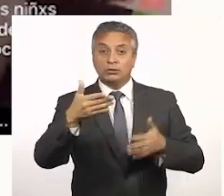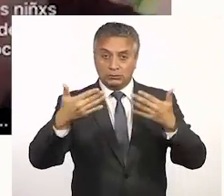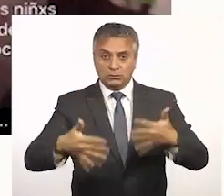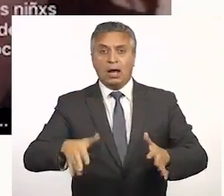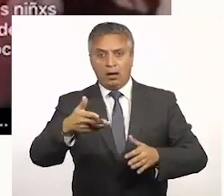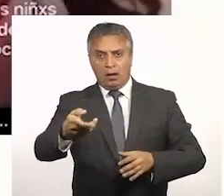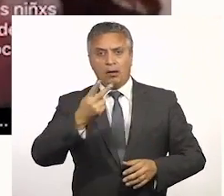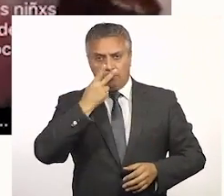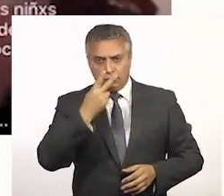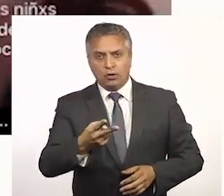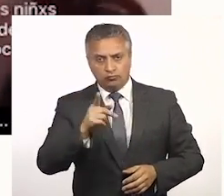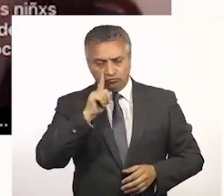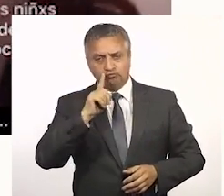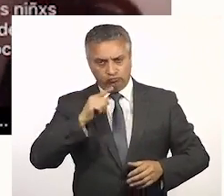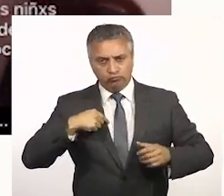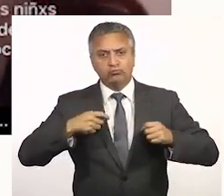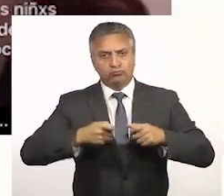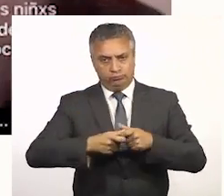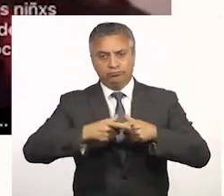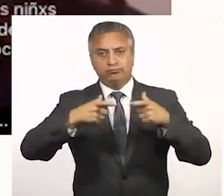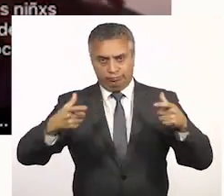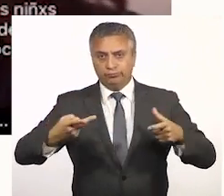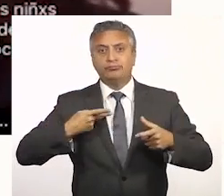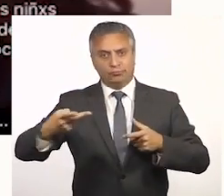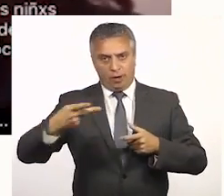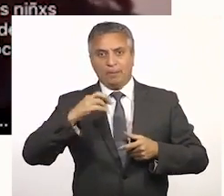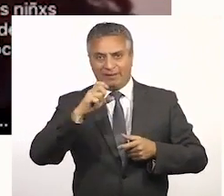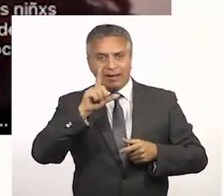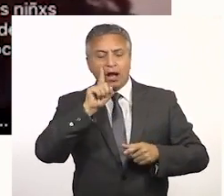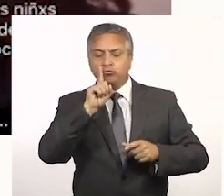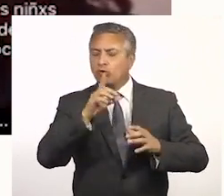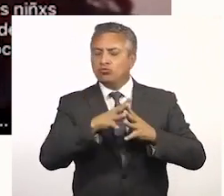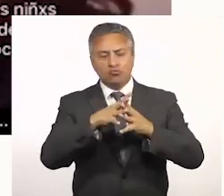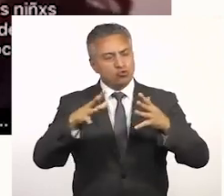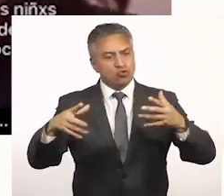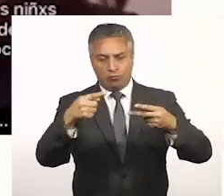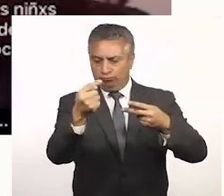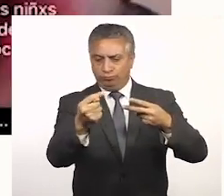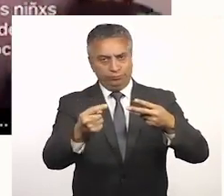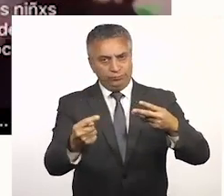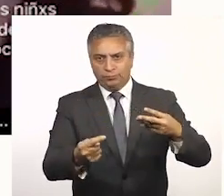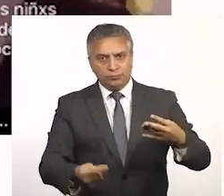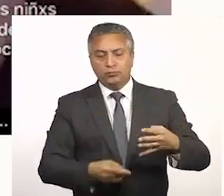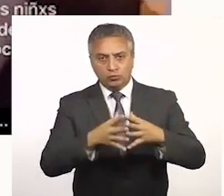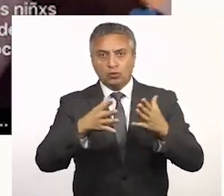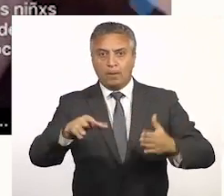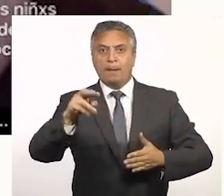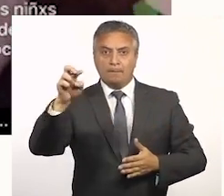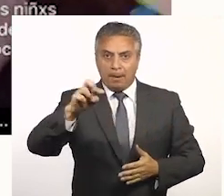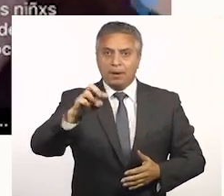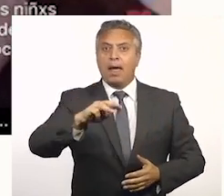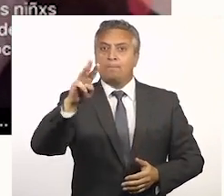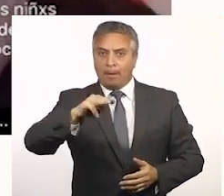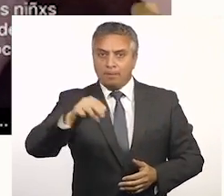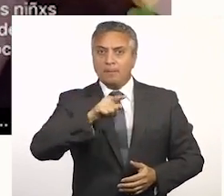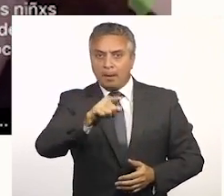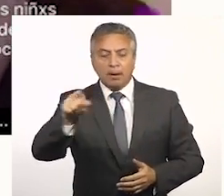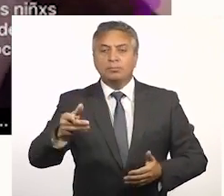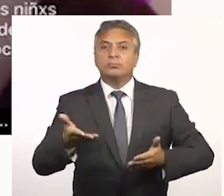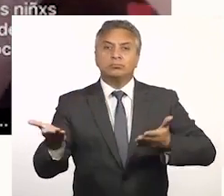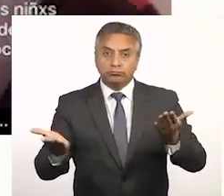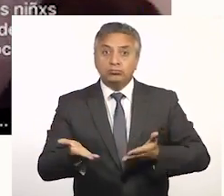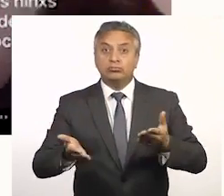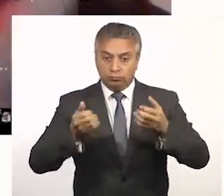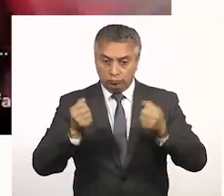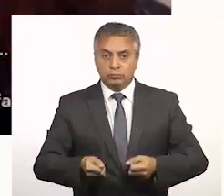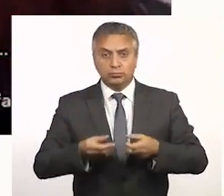lo primero es que, bueno, ustedes han visto, nosotros tenemos un amplio consenso con Patricia que hay muchos elementos, tanto para los padres